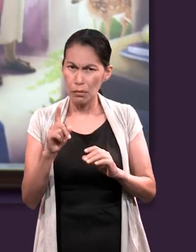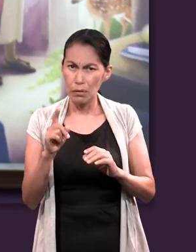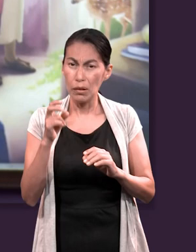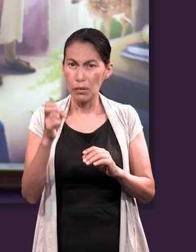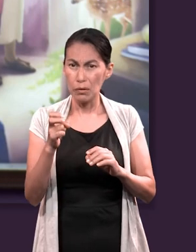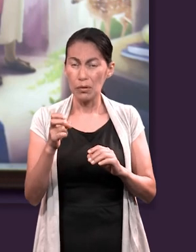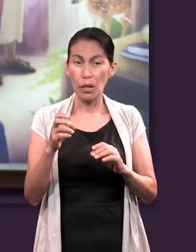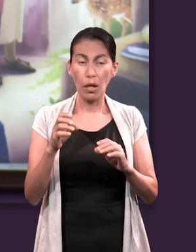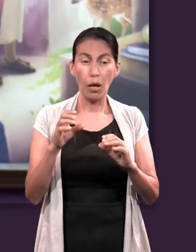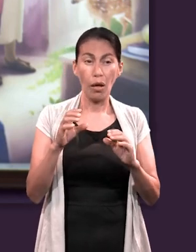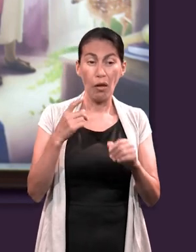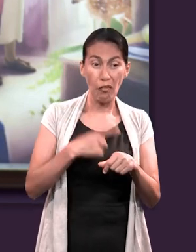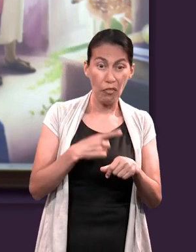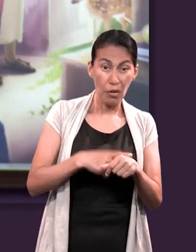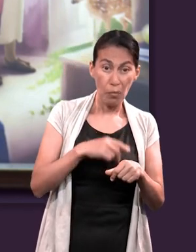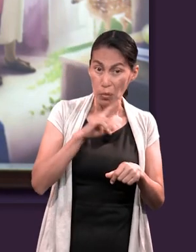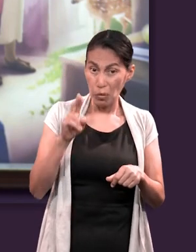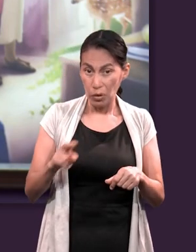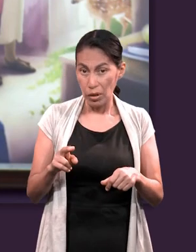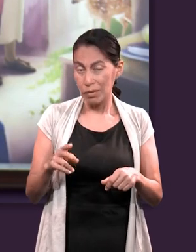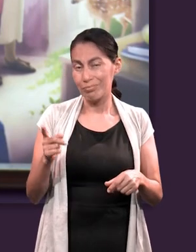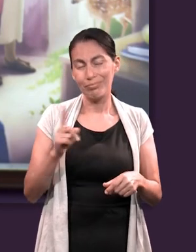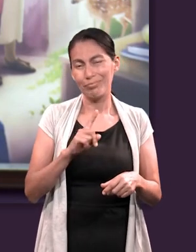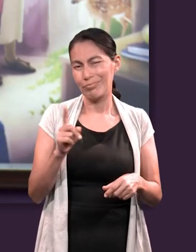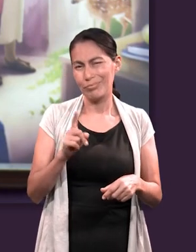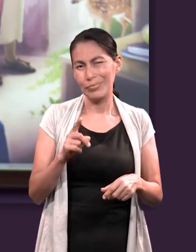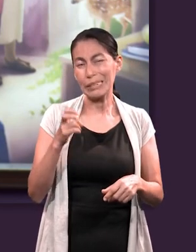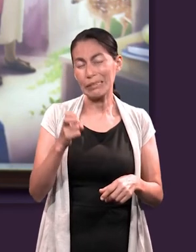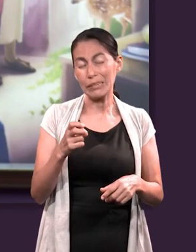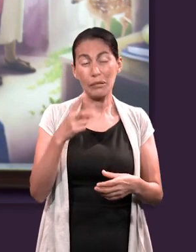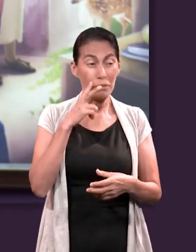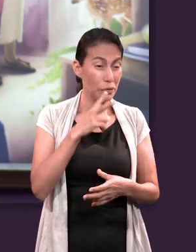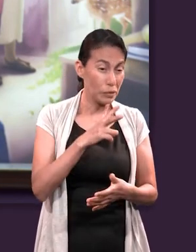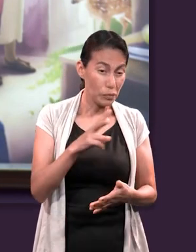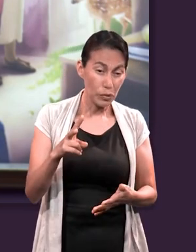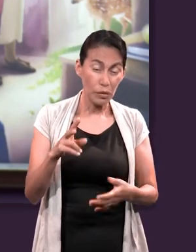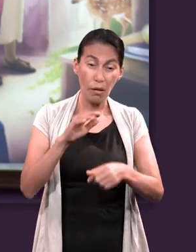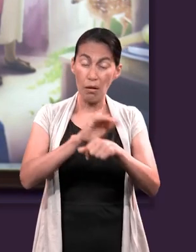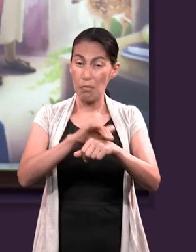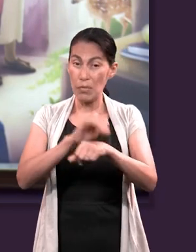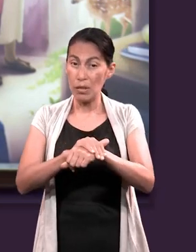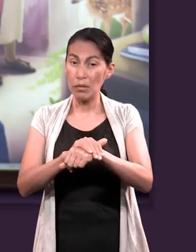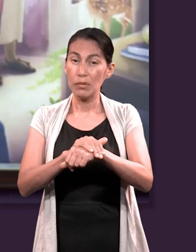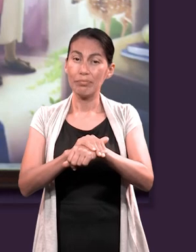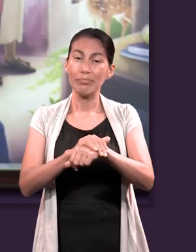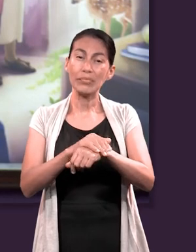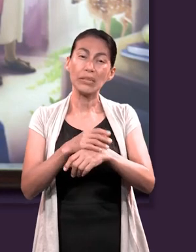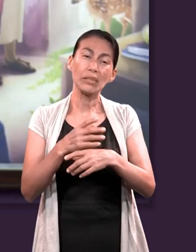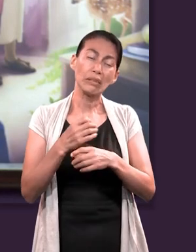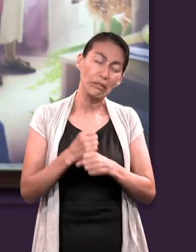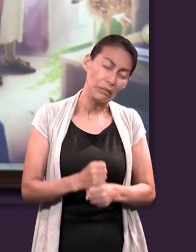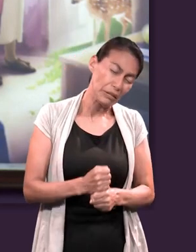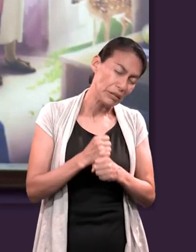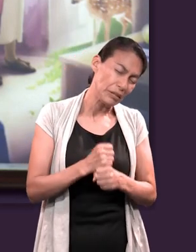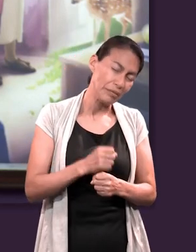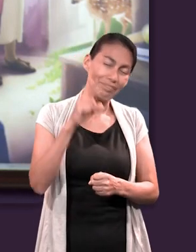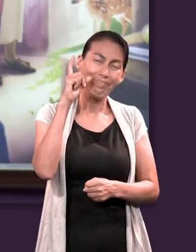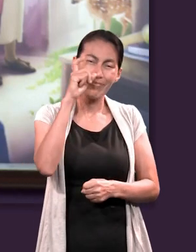alguna oportunidad de algo. Y es doloroso ver a amigos en decadencia.